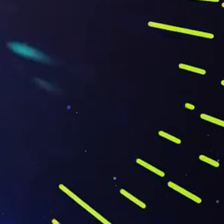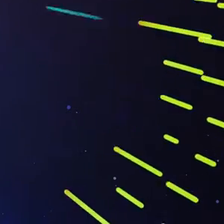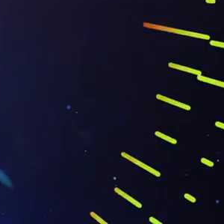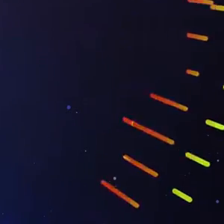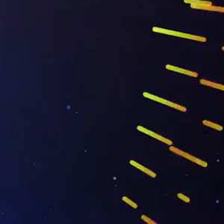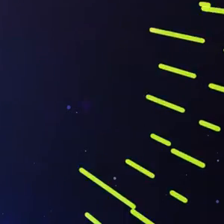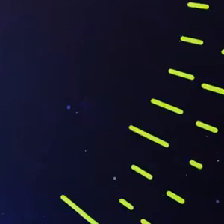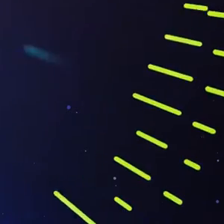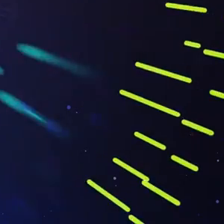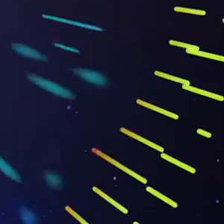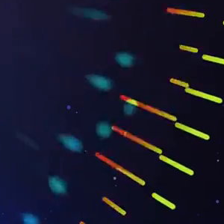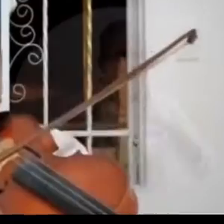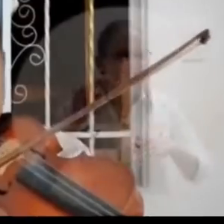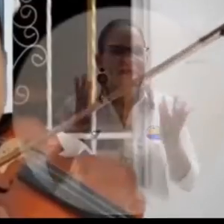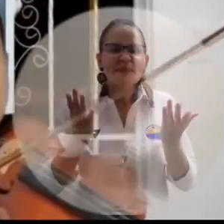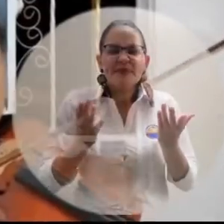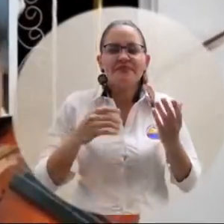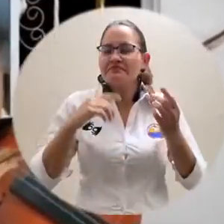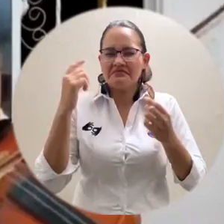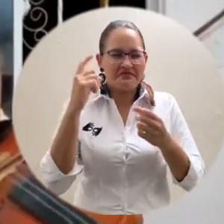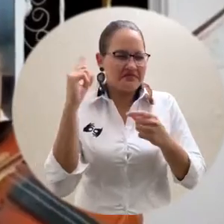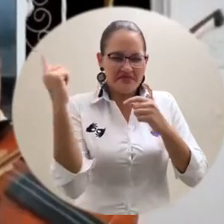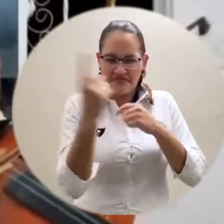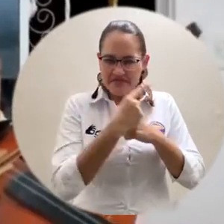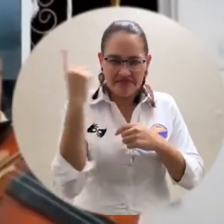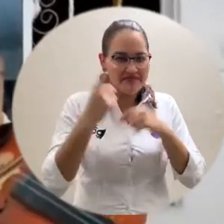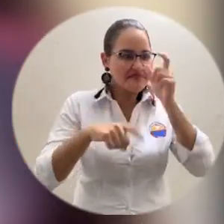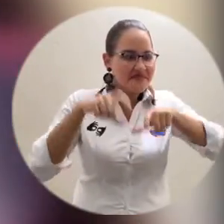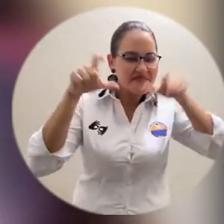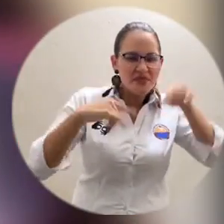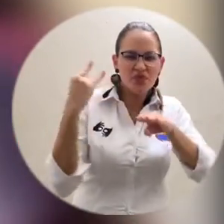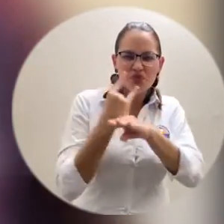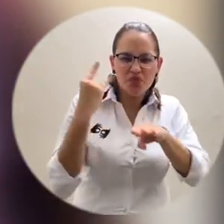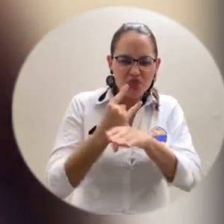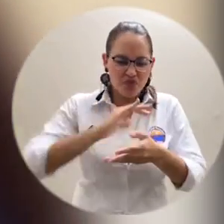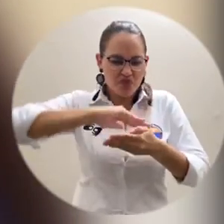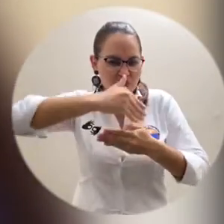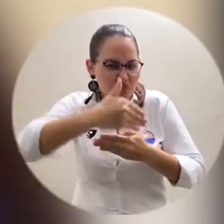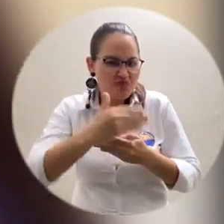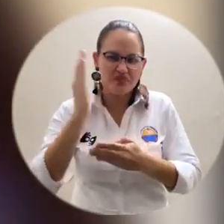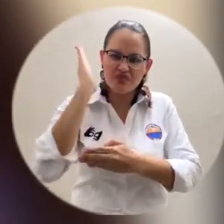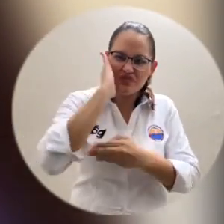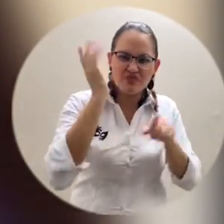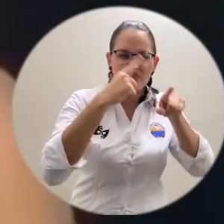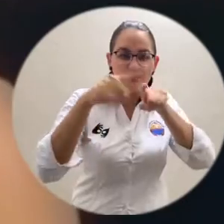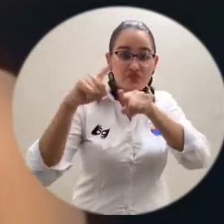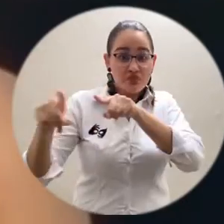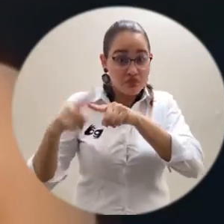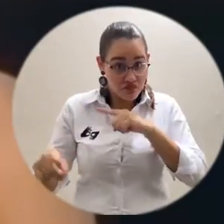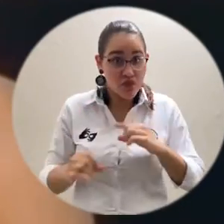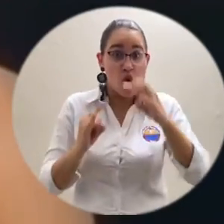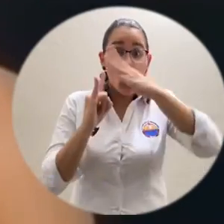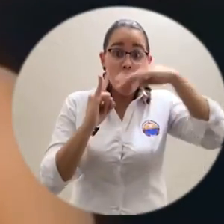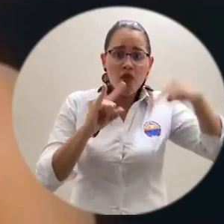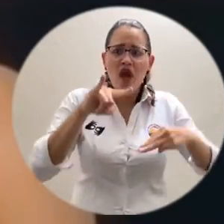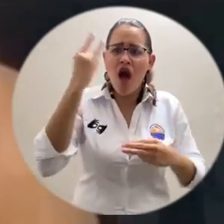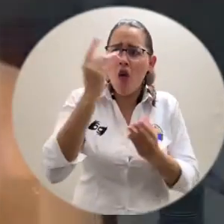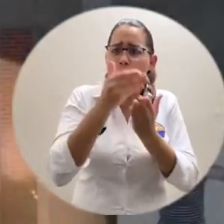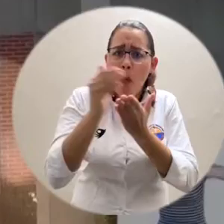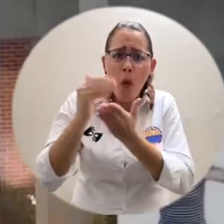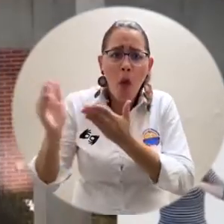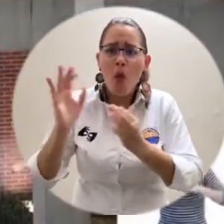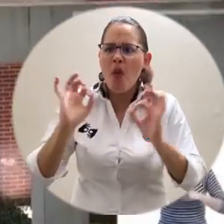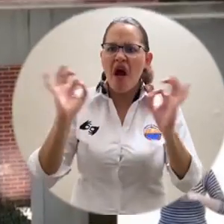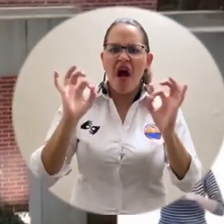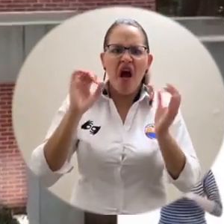Música Utilizando recurso técnico y humano propio sin incurrir en inversión adicional o externa, la Universidad del